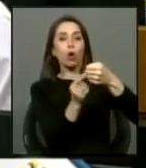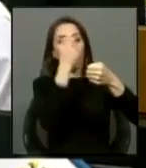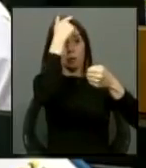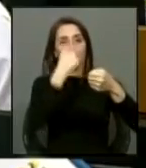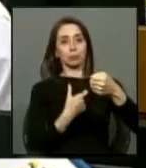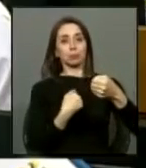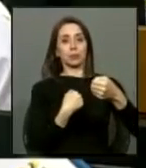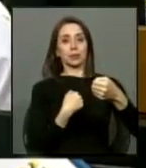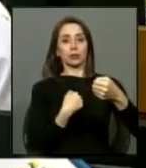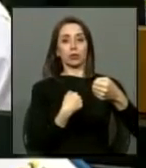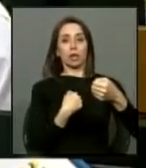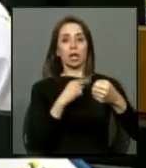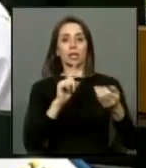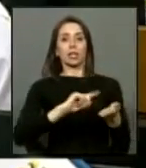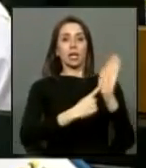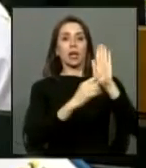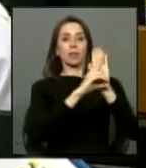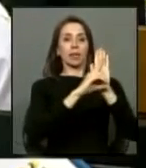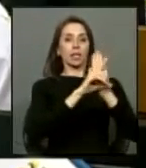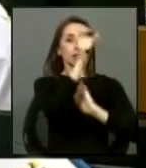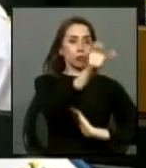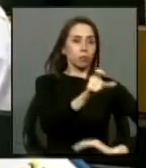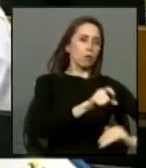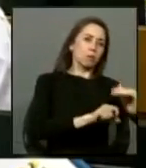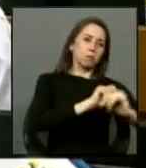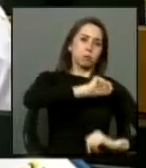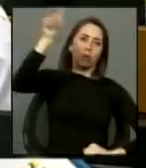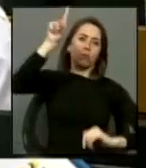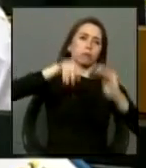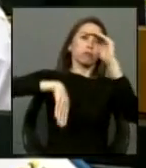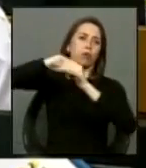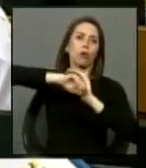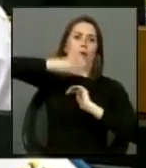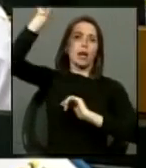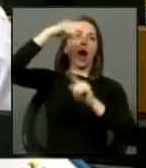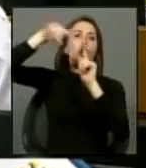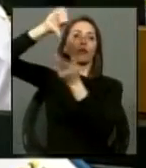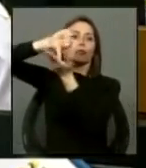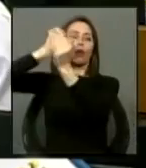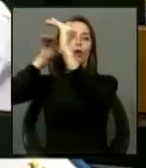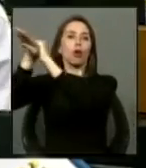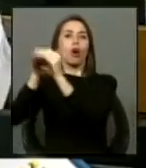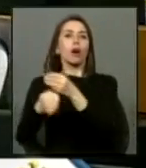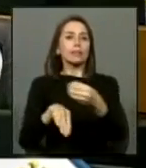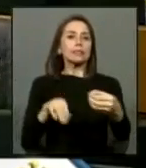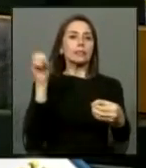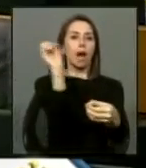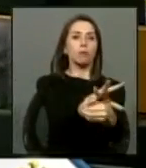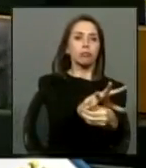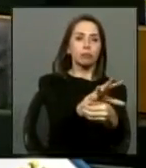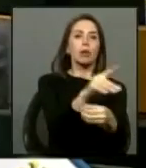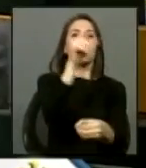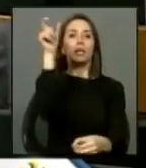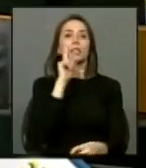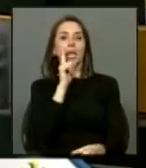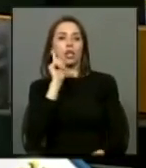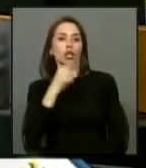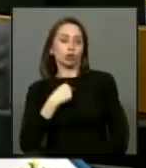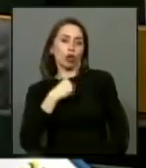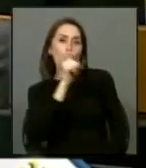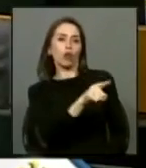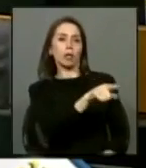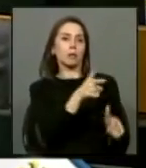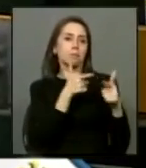dictaron decretos de expulsión de exilio relegación los que dieron orden de ejecución todo eso